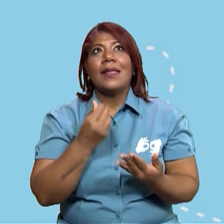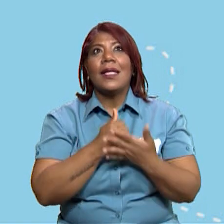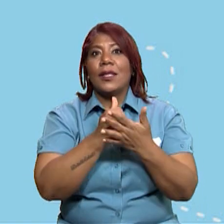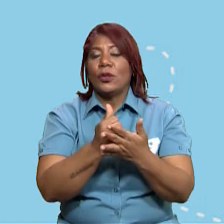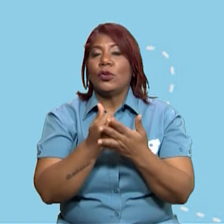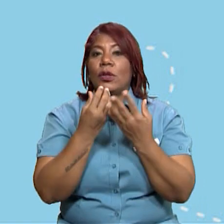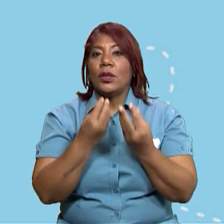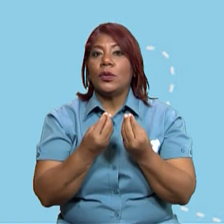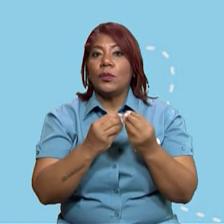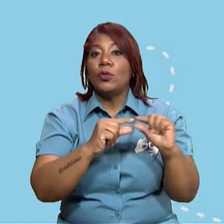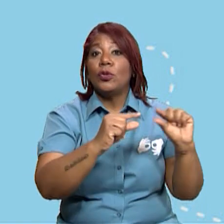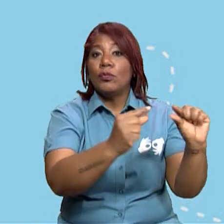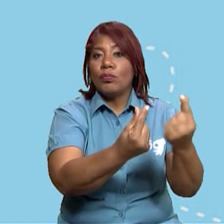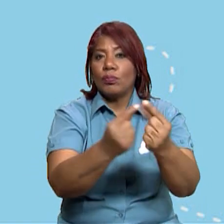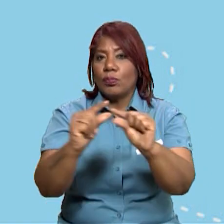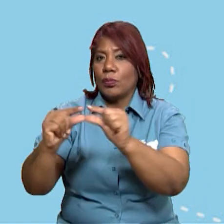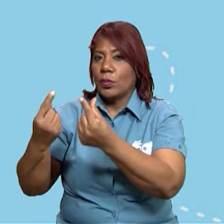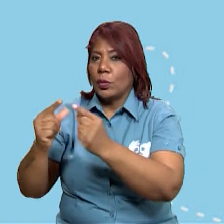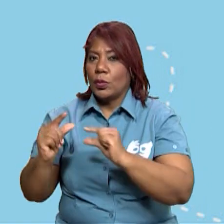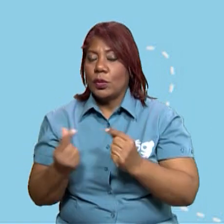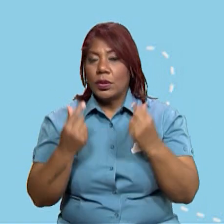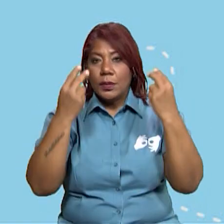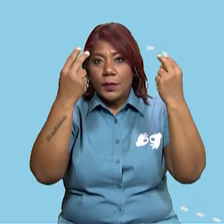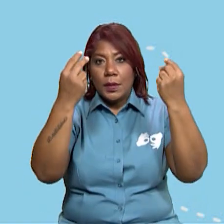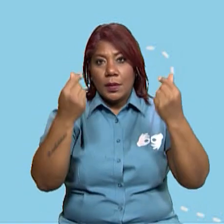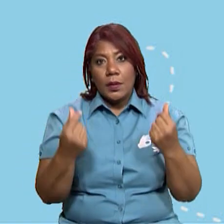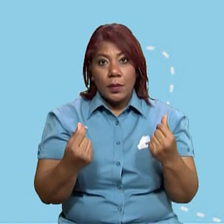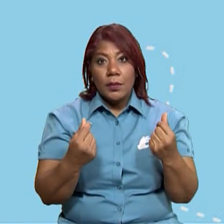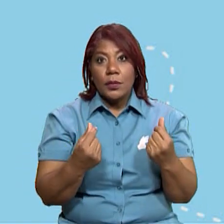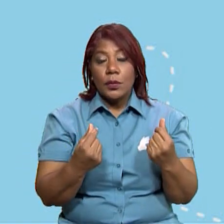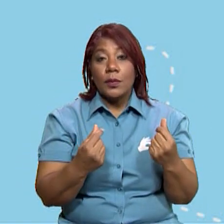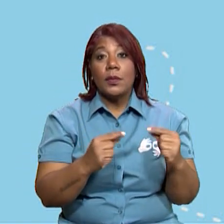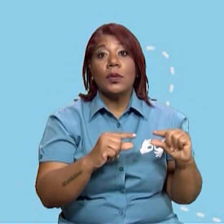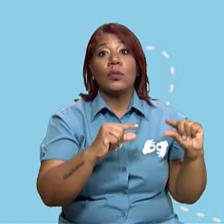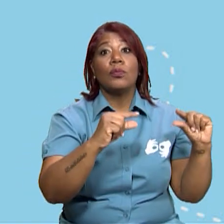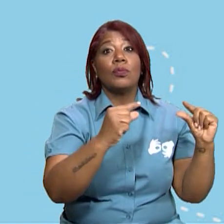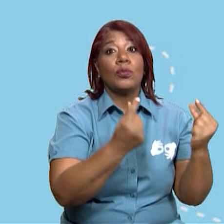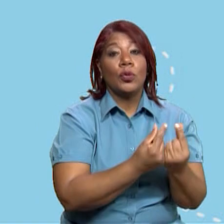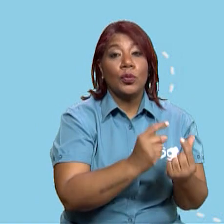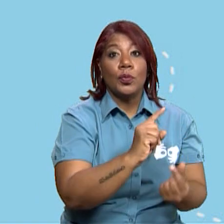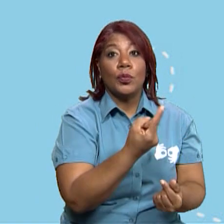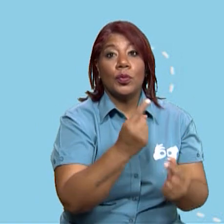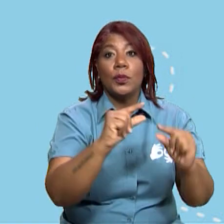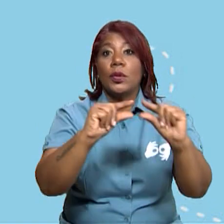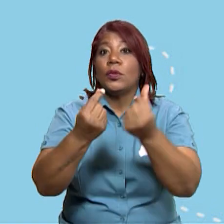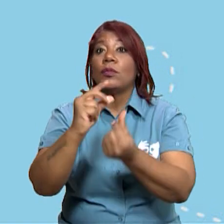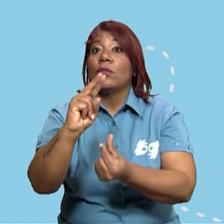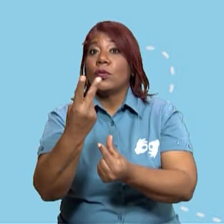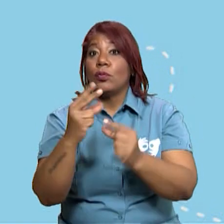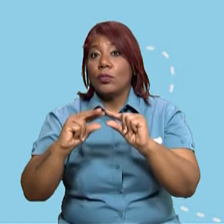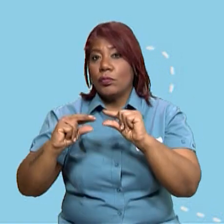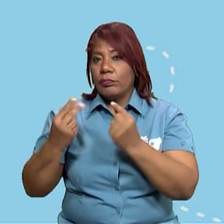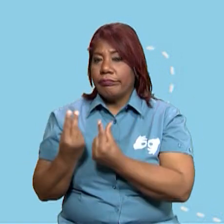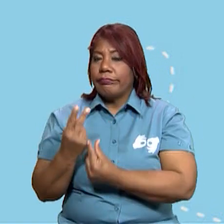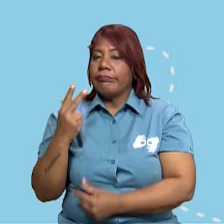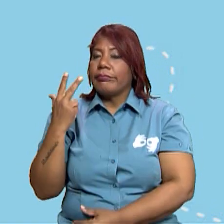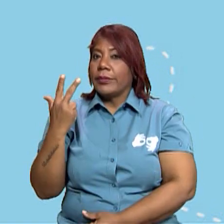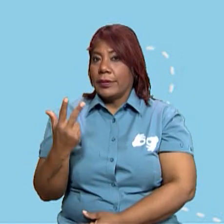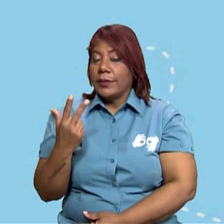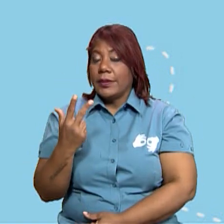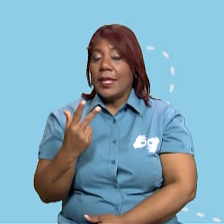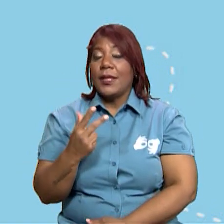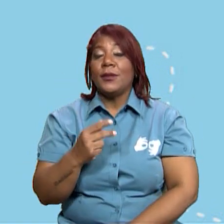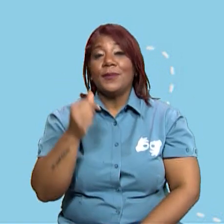sectores económicos. Recuerda, ¿cuáles eran los servicios, los diferentes sectores económicos? El